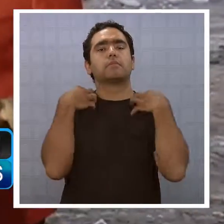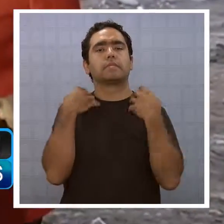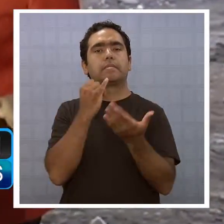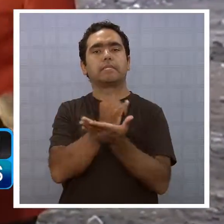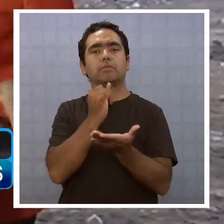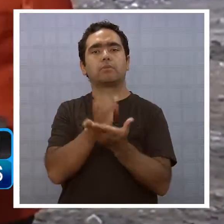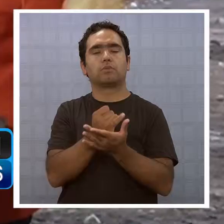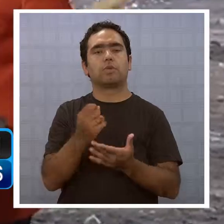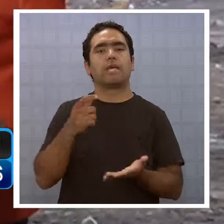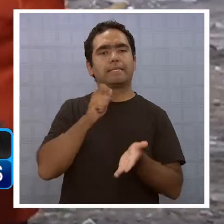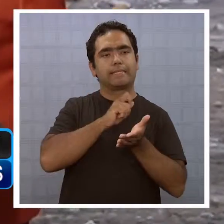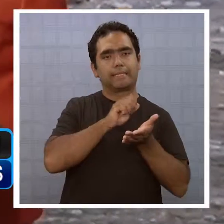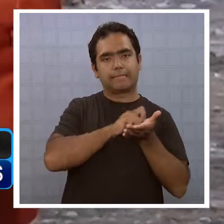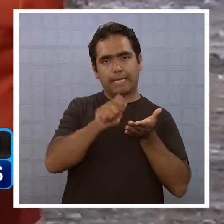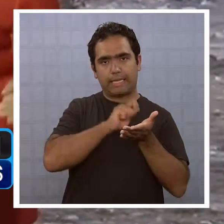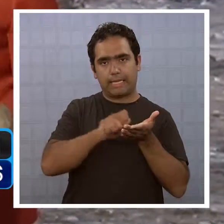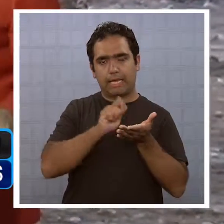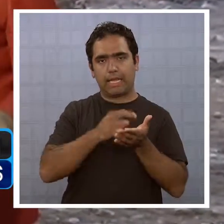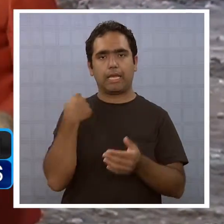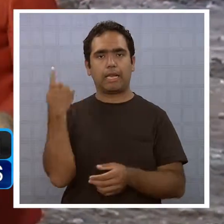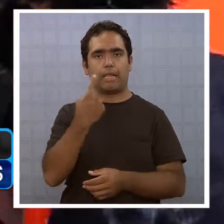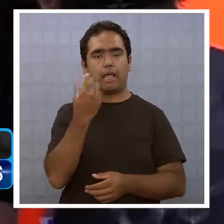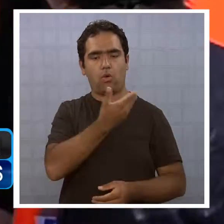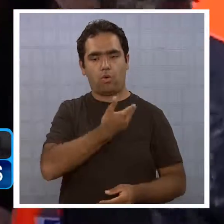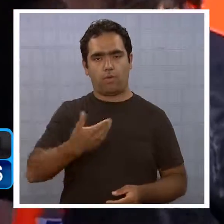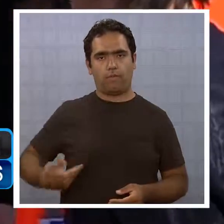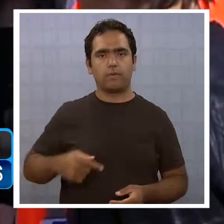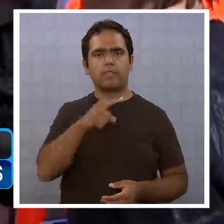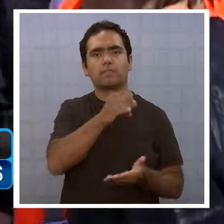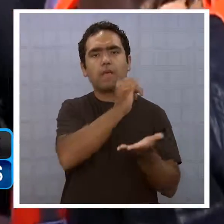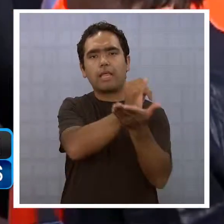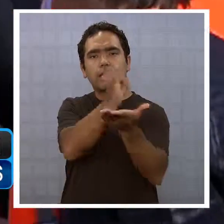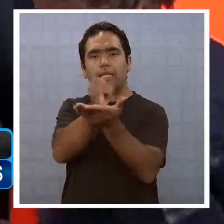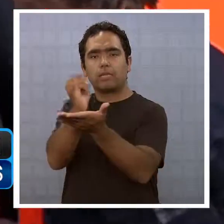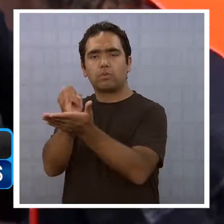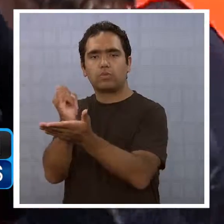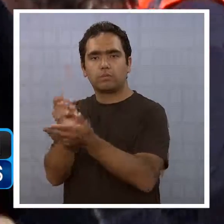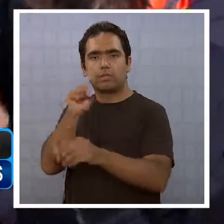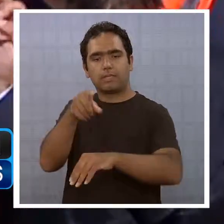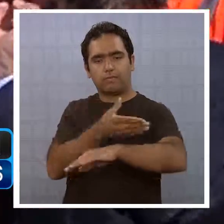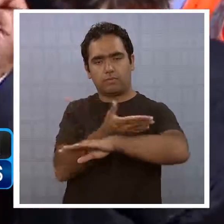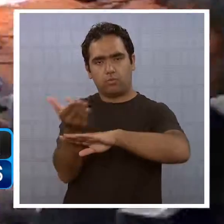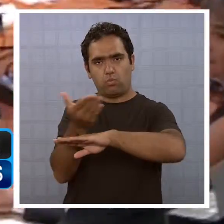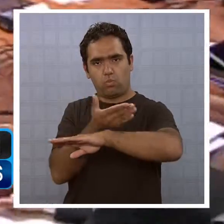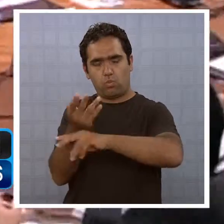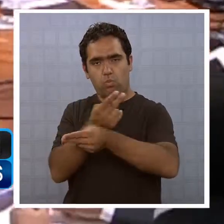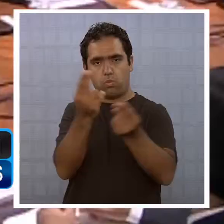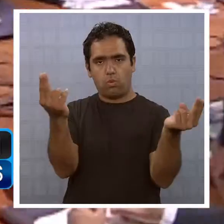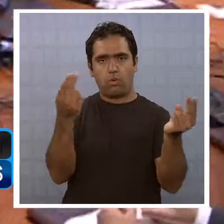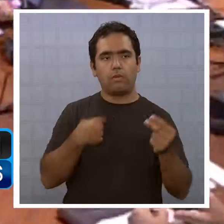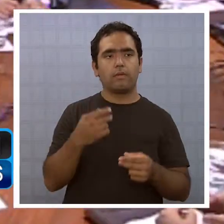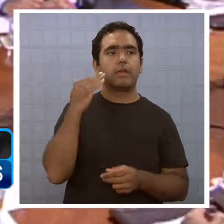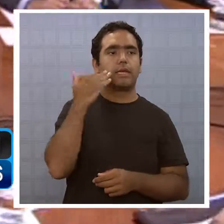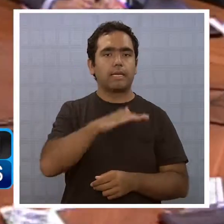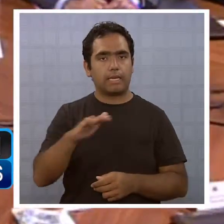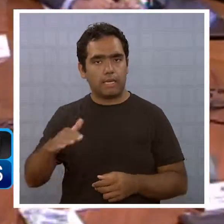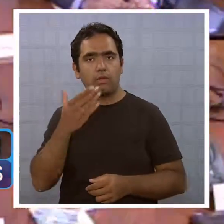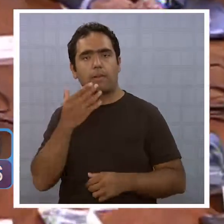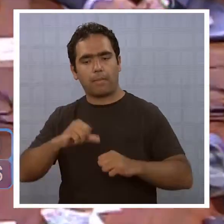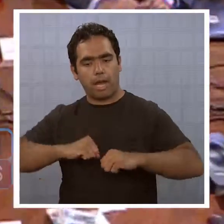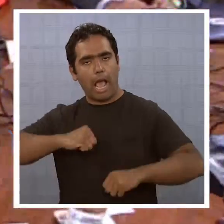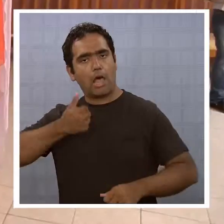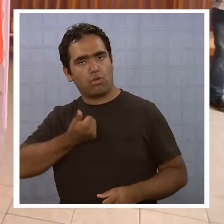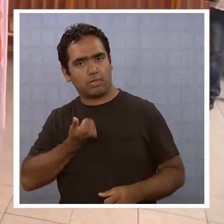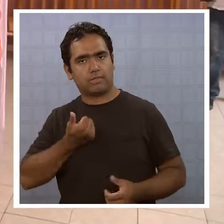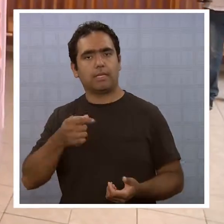entidad que dependerá de la Secretaría General de Gobierno y agrupa en su gestión a las instituciones y servicios públicos vinculados con